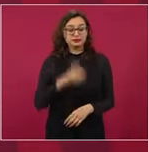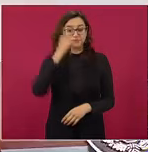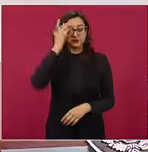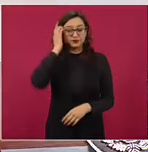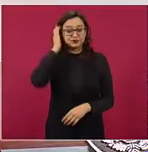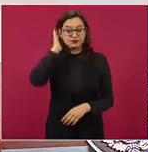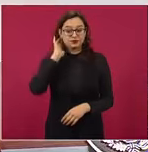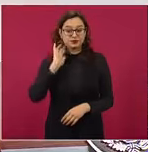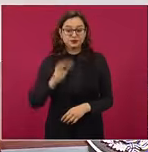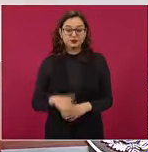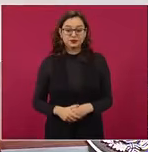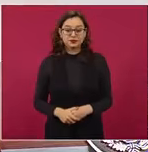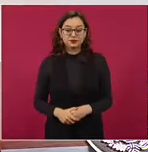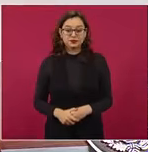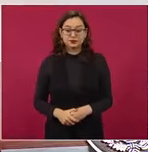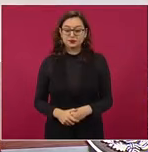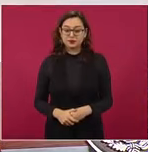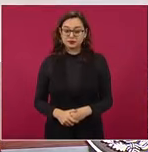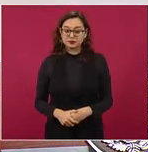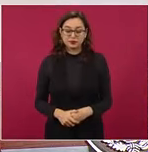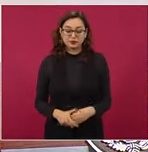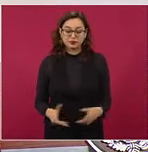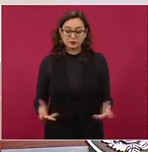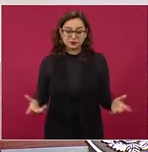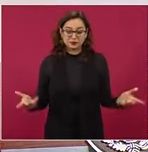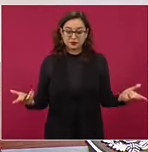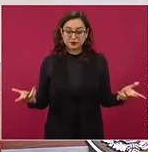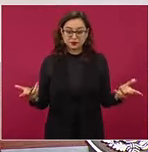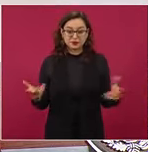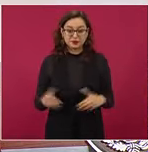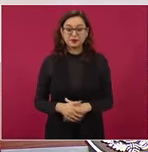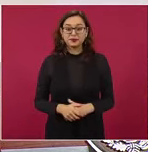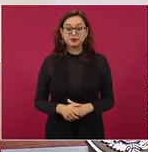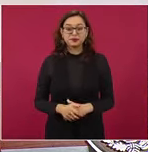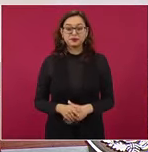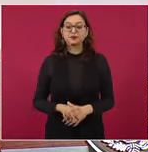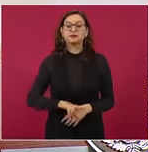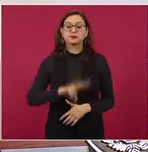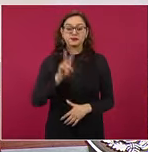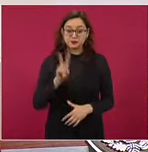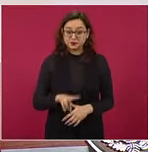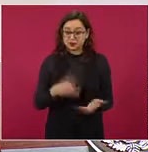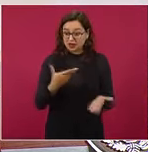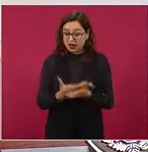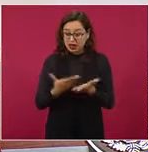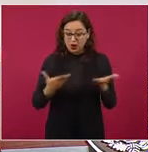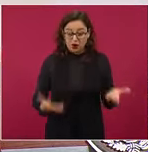Entonces, esto es el esfuerzo,